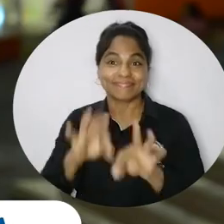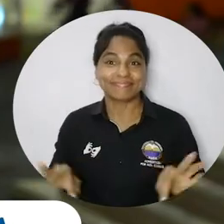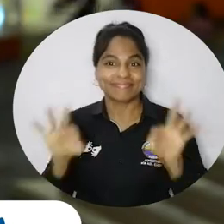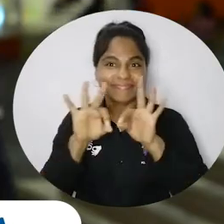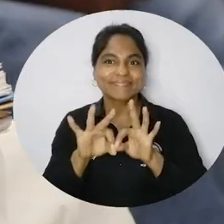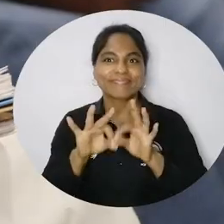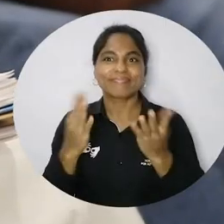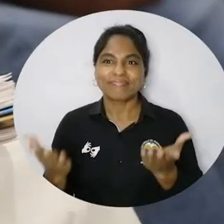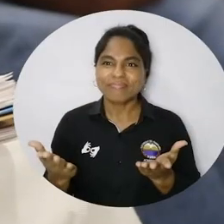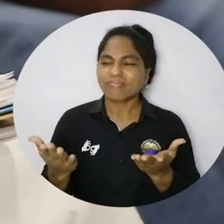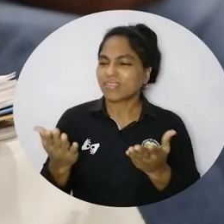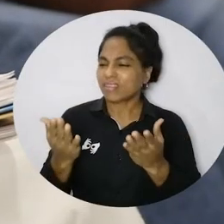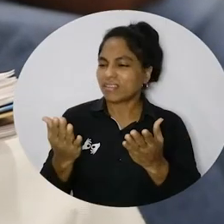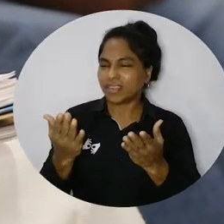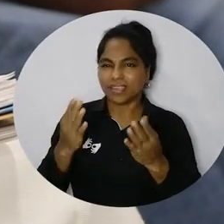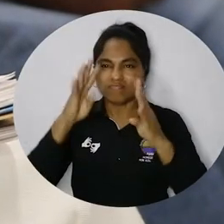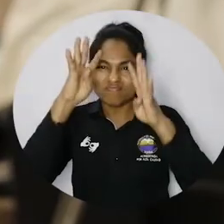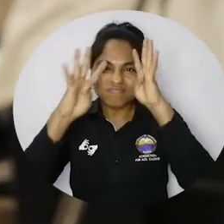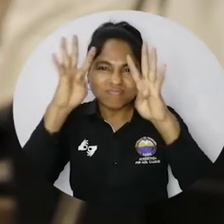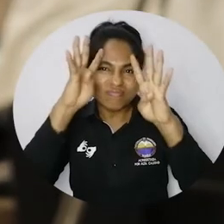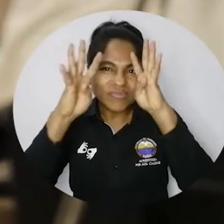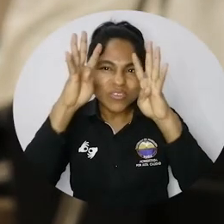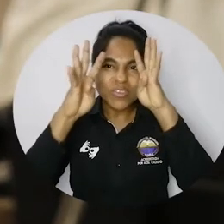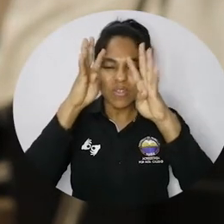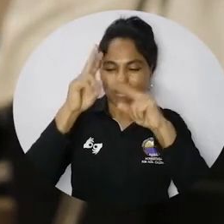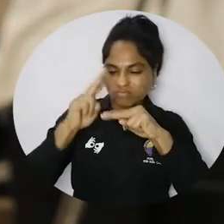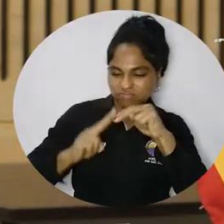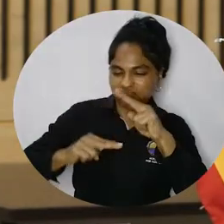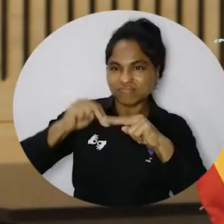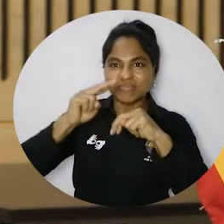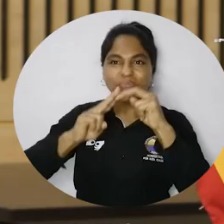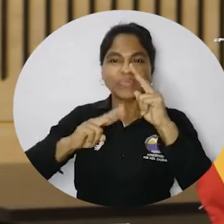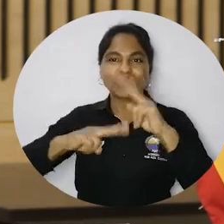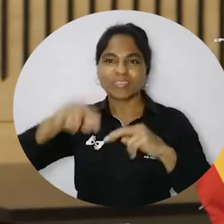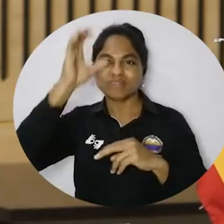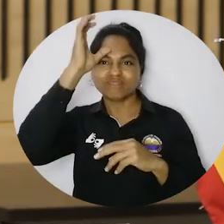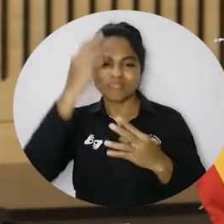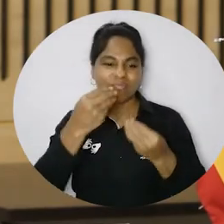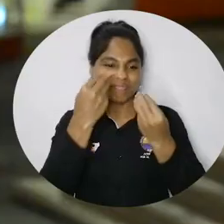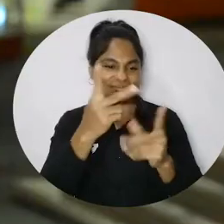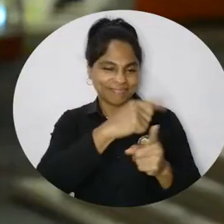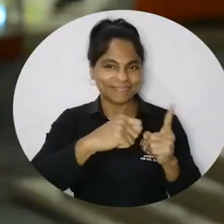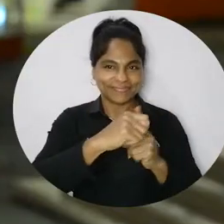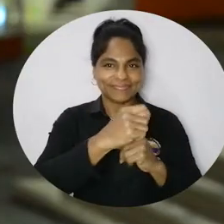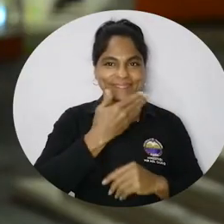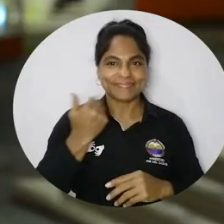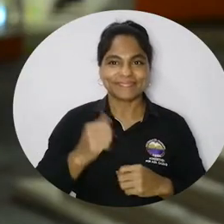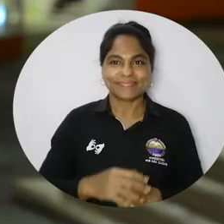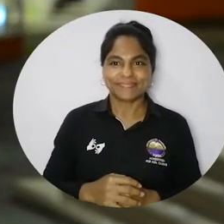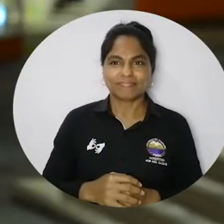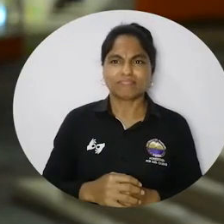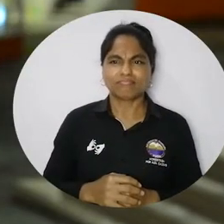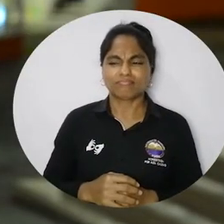llevar de una manera innovadora la construcción de un conocimiento para una sociedad mejor. Nos llevamos una gran